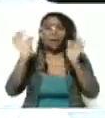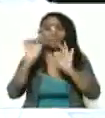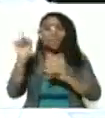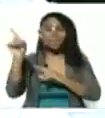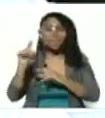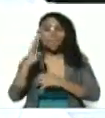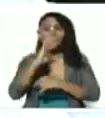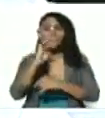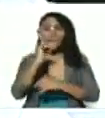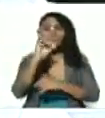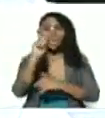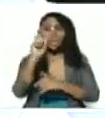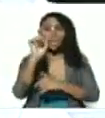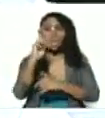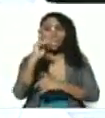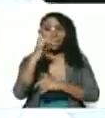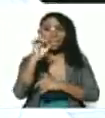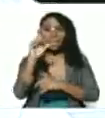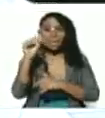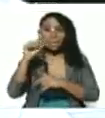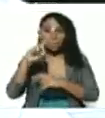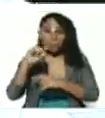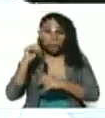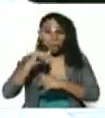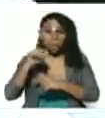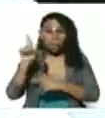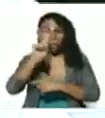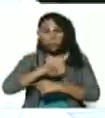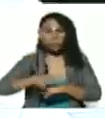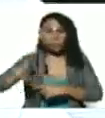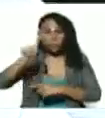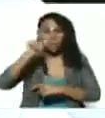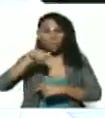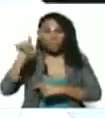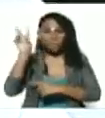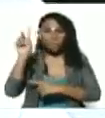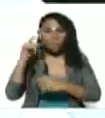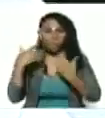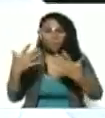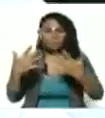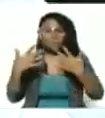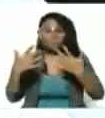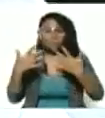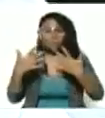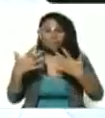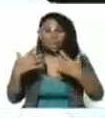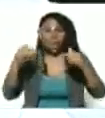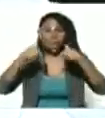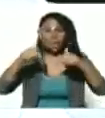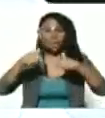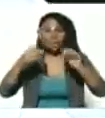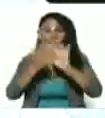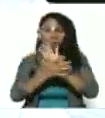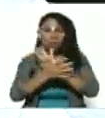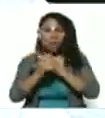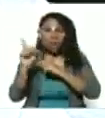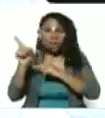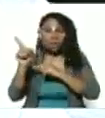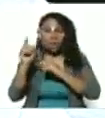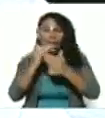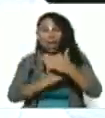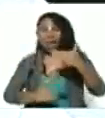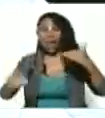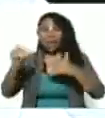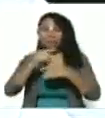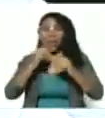también circula en venezuela la variante británica también circula en venezuela sin embargo la mayor alarma que tenemos y la alerta es por la alta